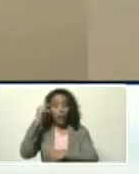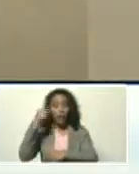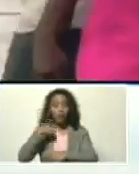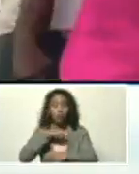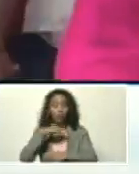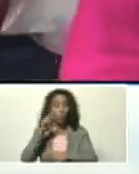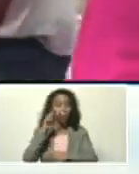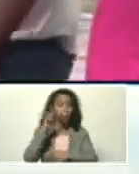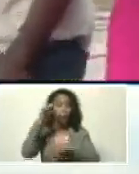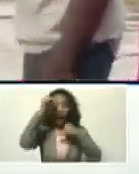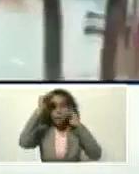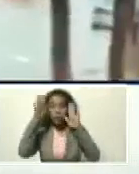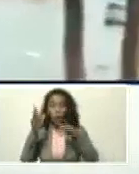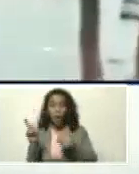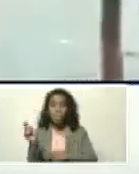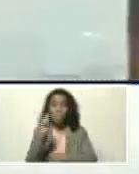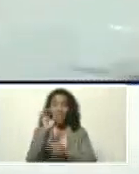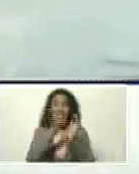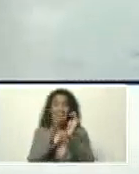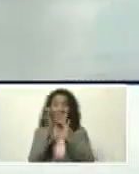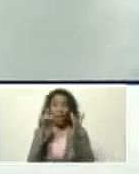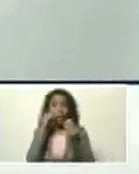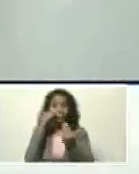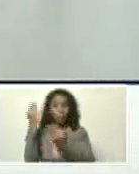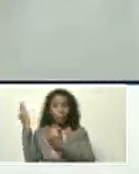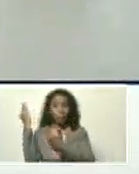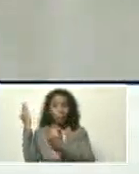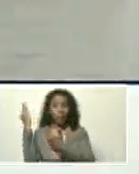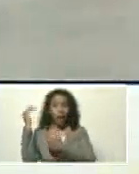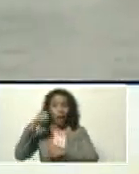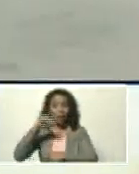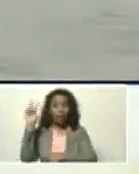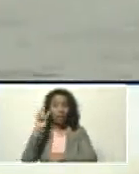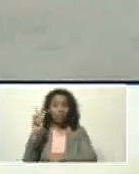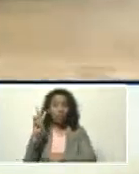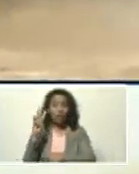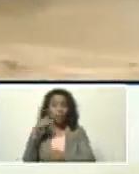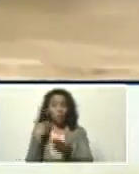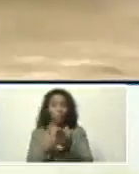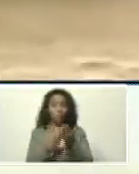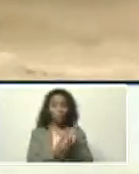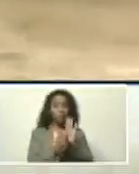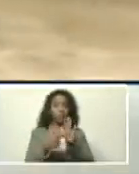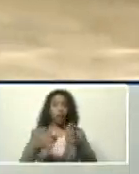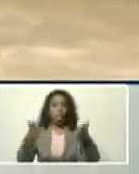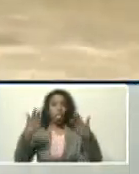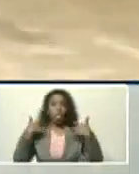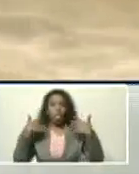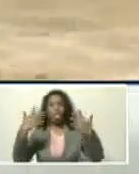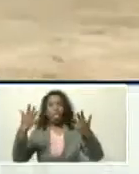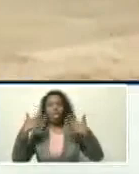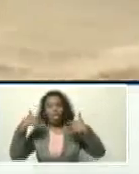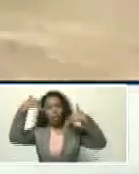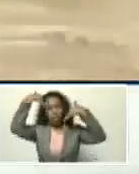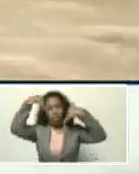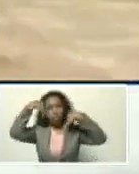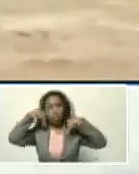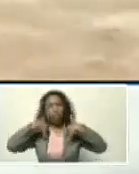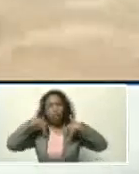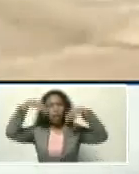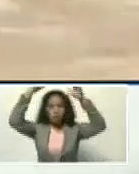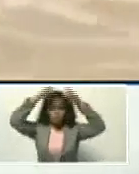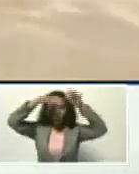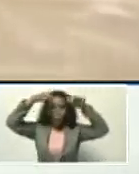el mes de abril, fue una demostración, en Venezuela, para el calor, para la